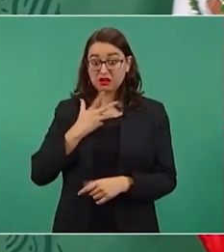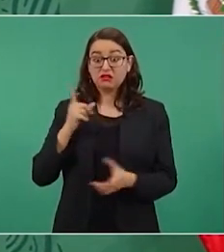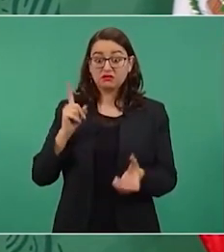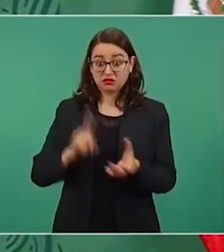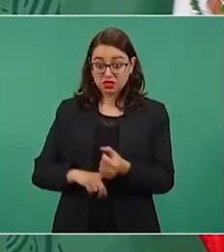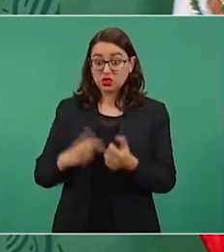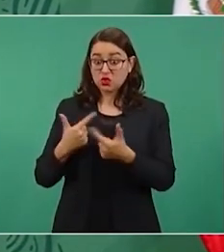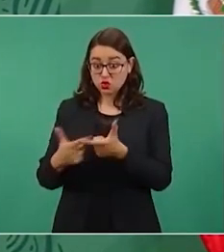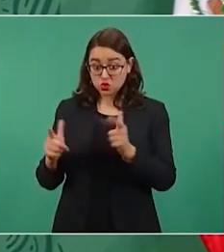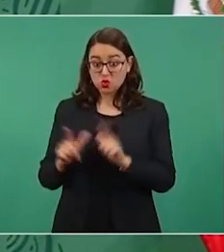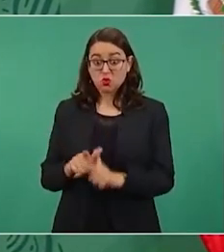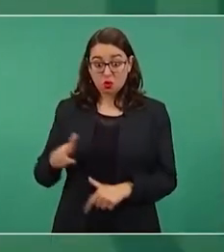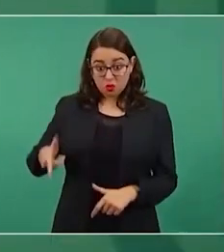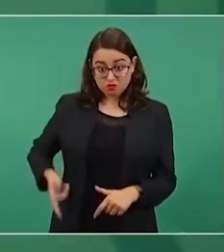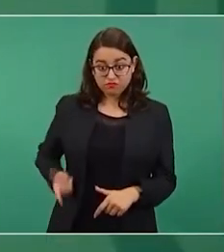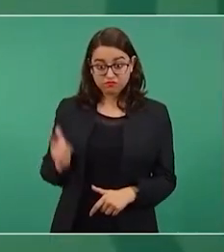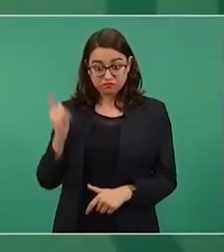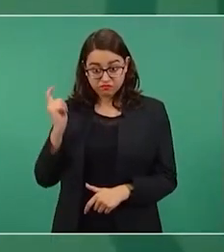grupos de choque.